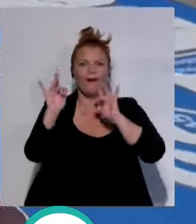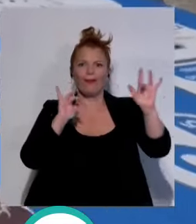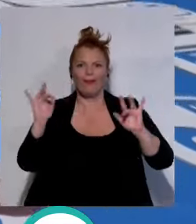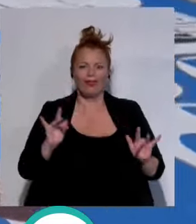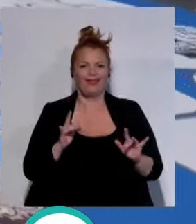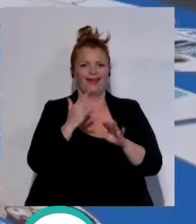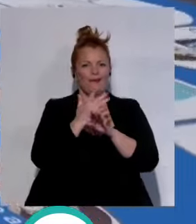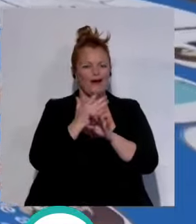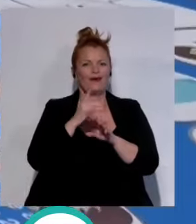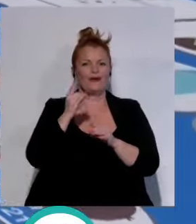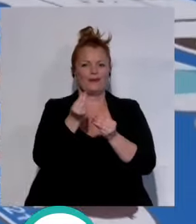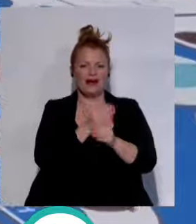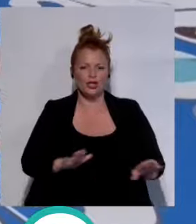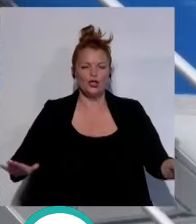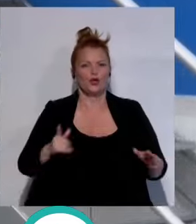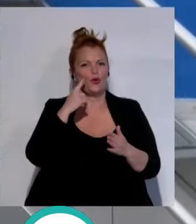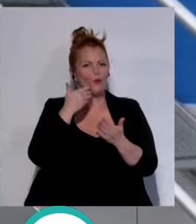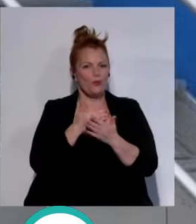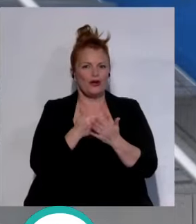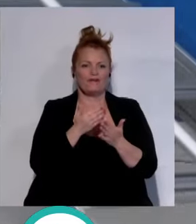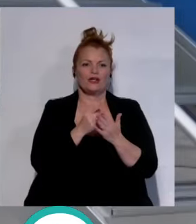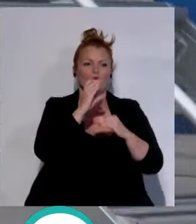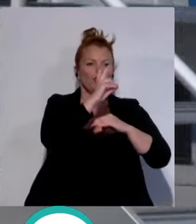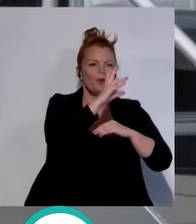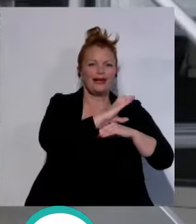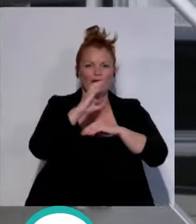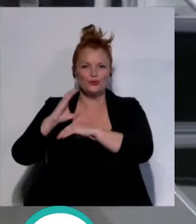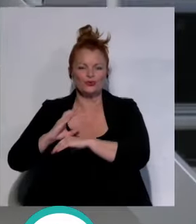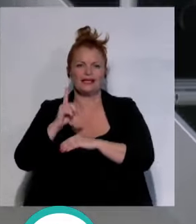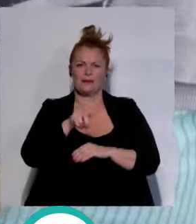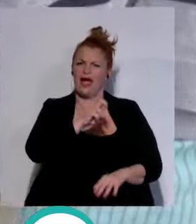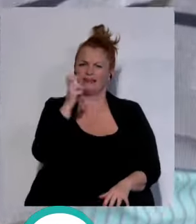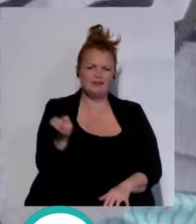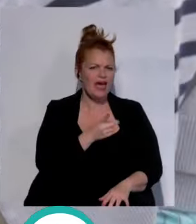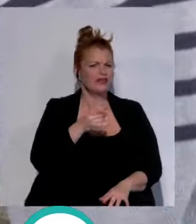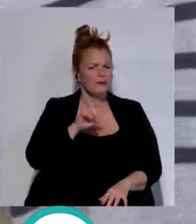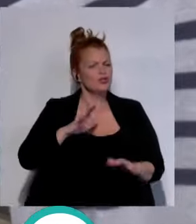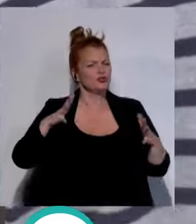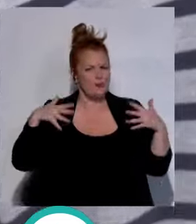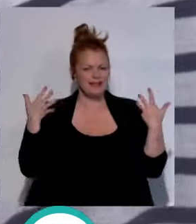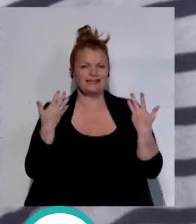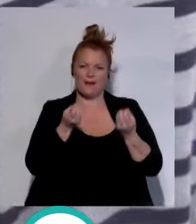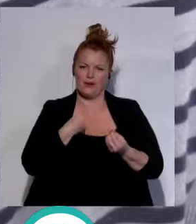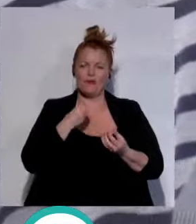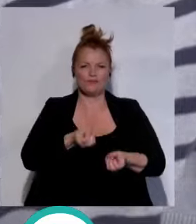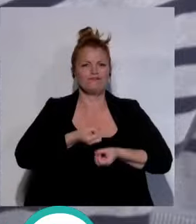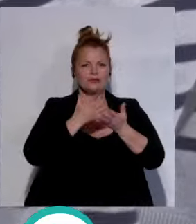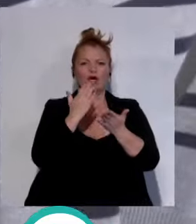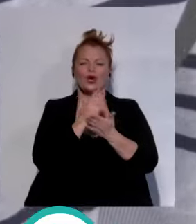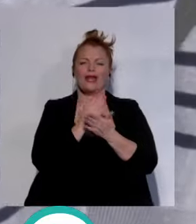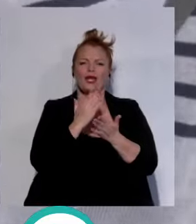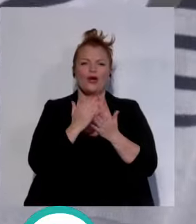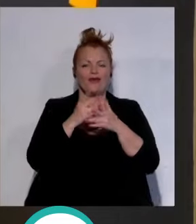y mayores pruebas diagnósticas en dos pequeñas consultas y más actividades y sorpresas según ha trasladado el Colegio de